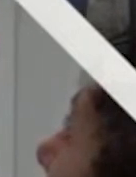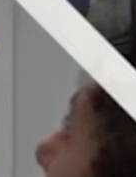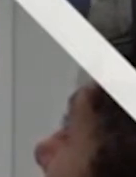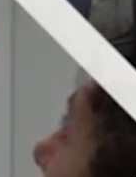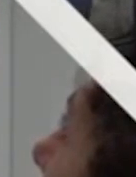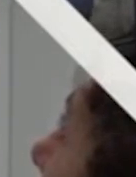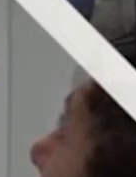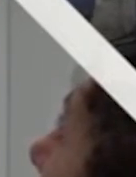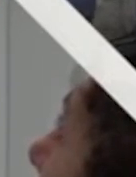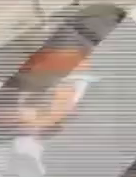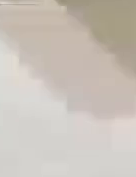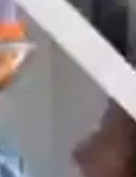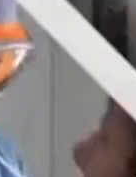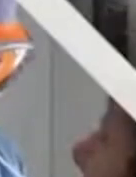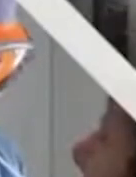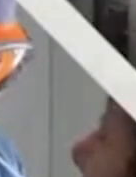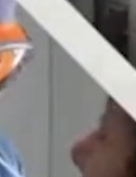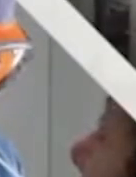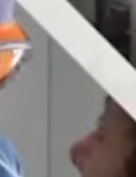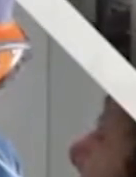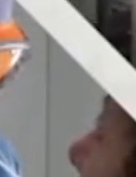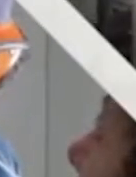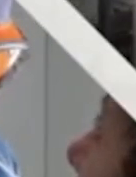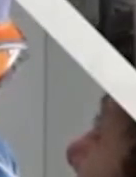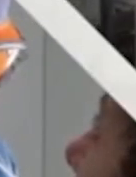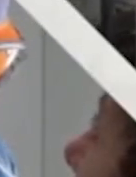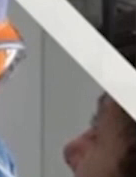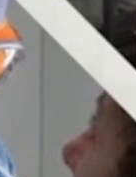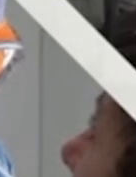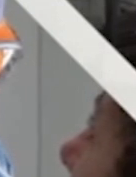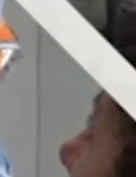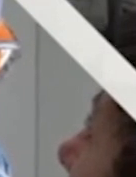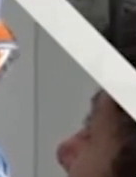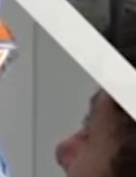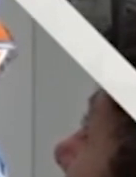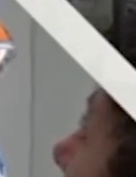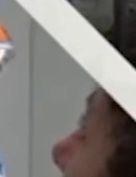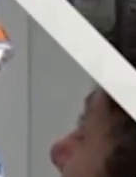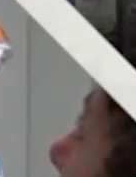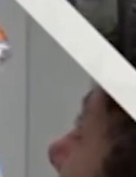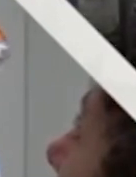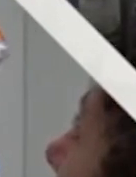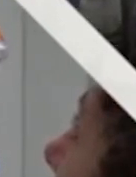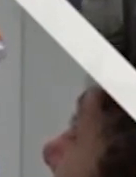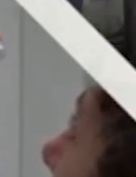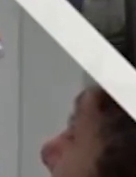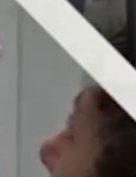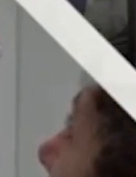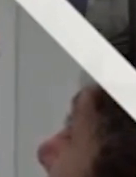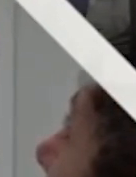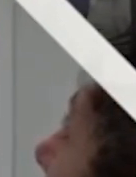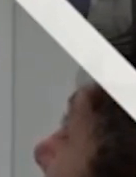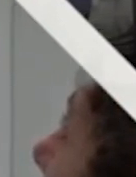y anestesiología. También se requieren enfermeras o enfermeros especialistas en terapia intensiva e